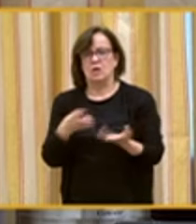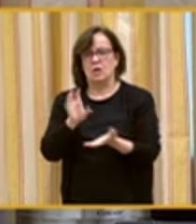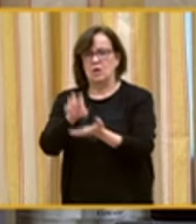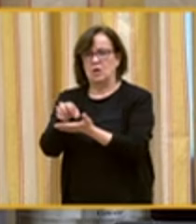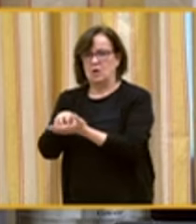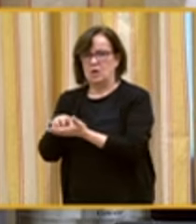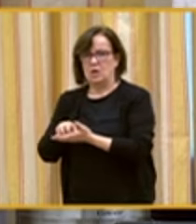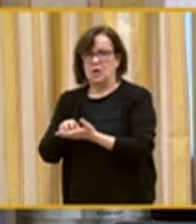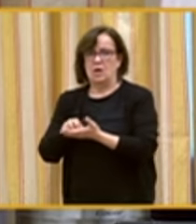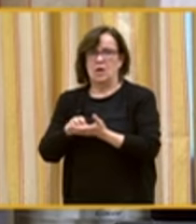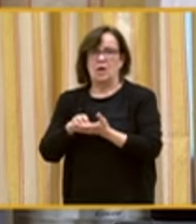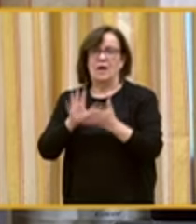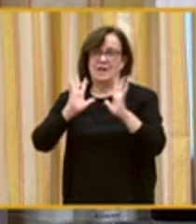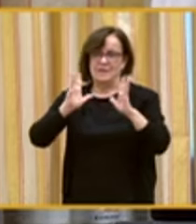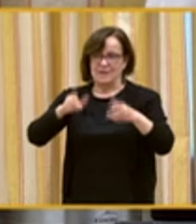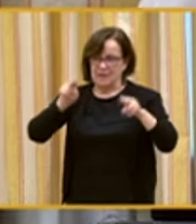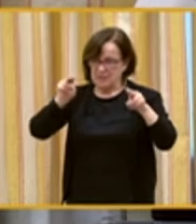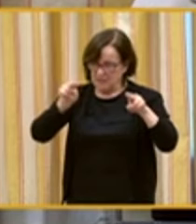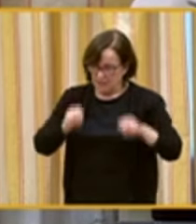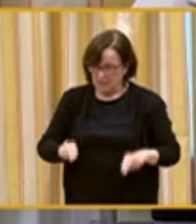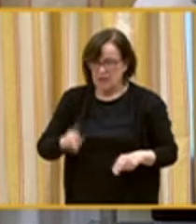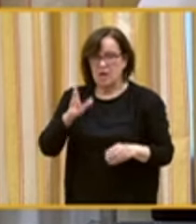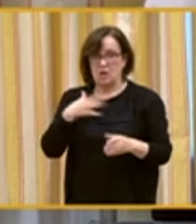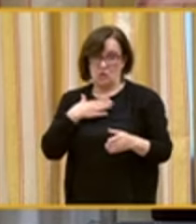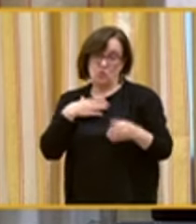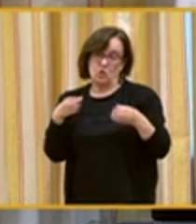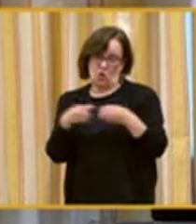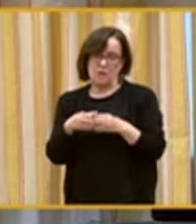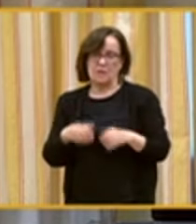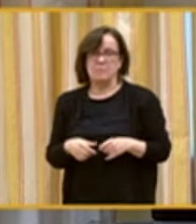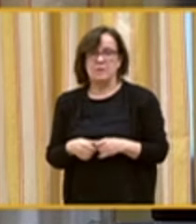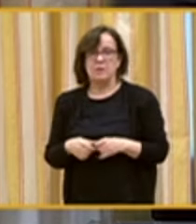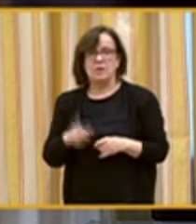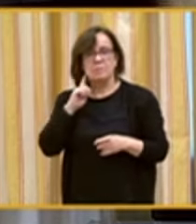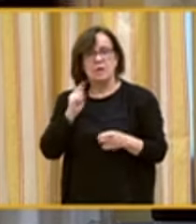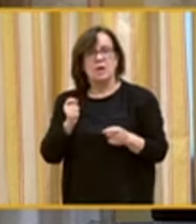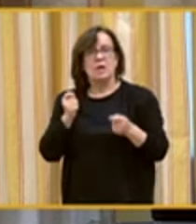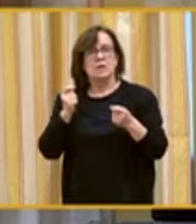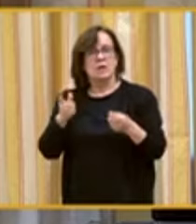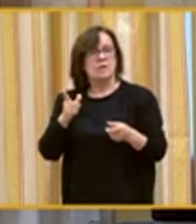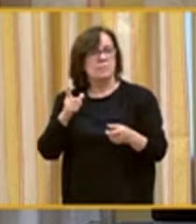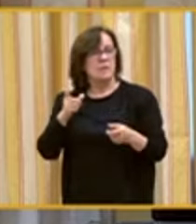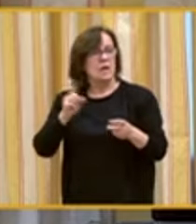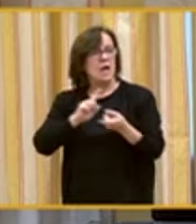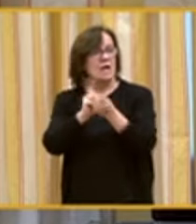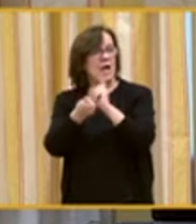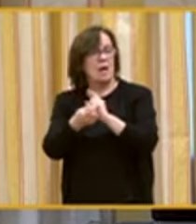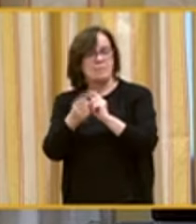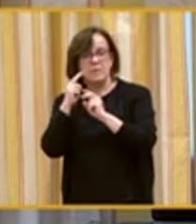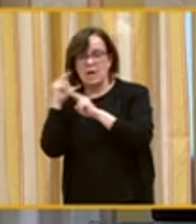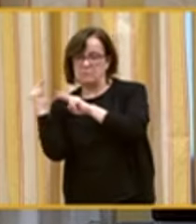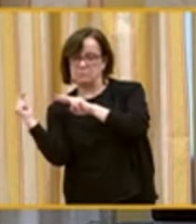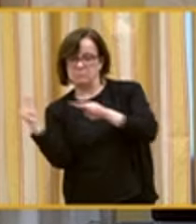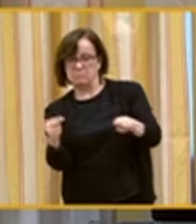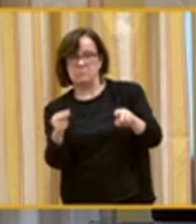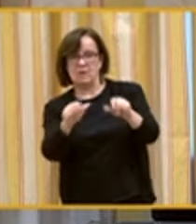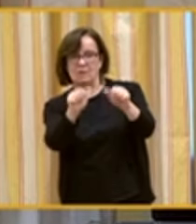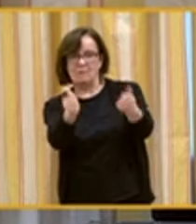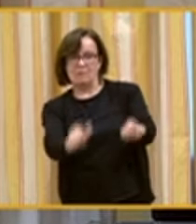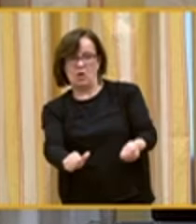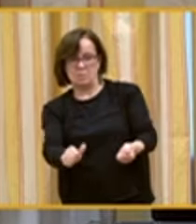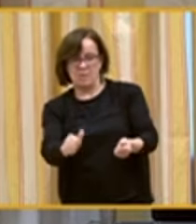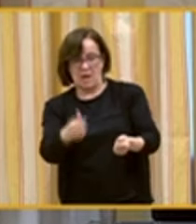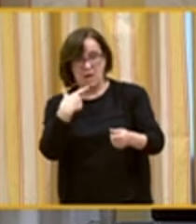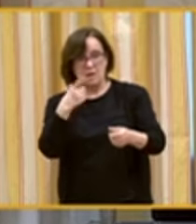residenciales y en nuestro colectivo en general. Hemos contribuido de forma decidida a cambiar la mirada hacia las personas con discapacidad